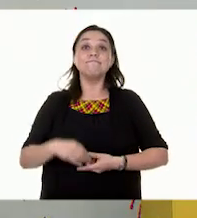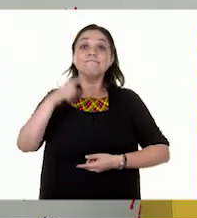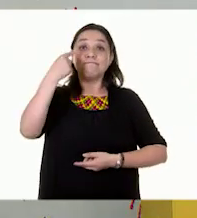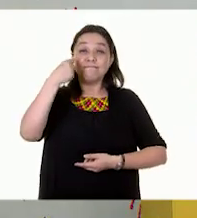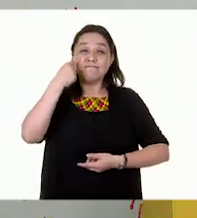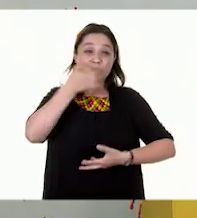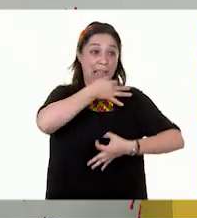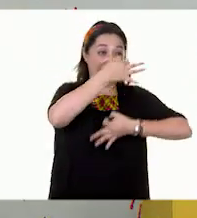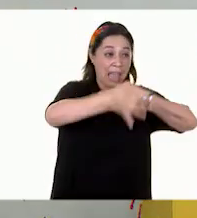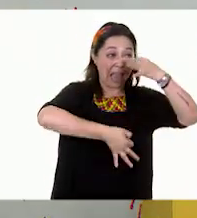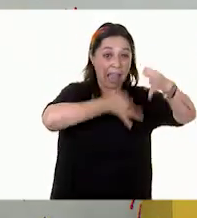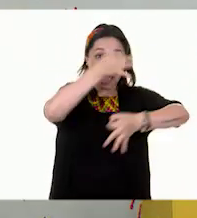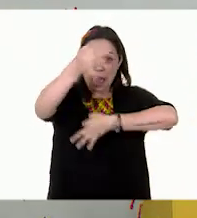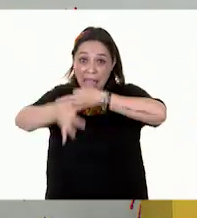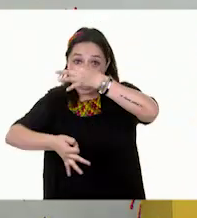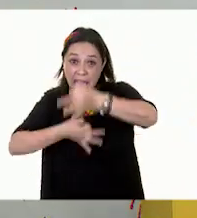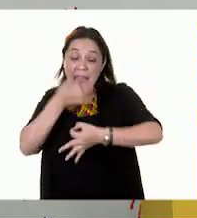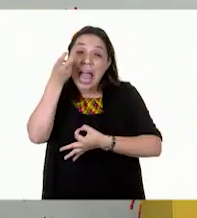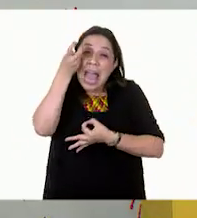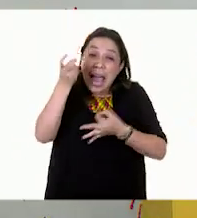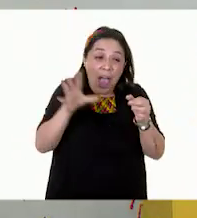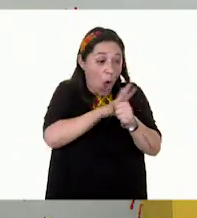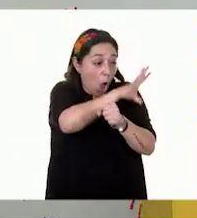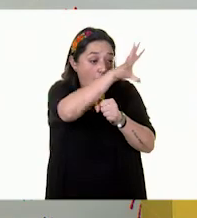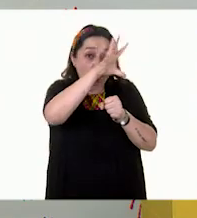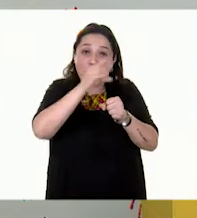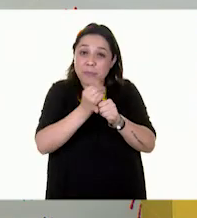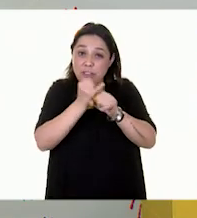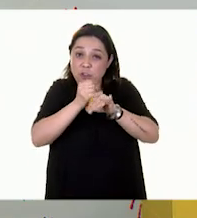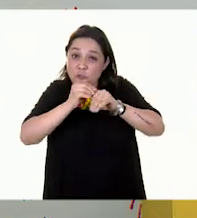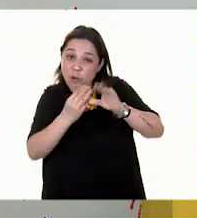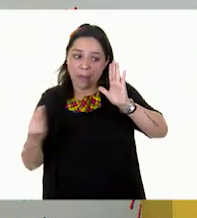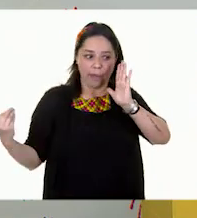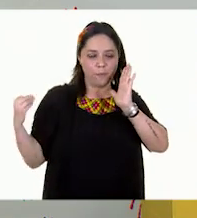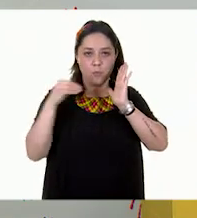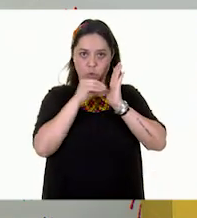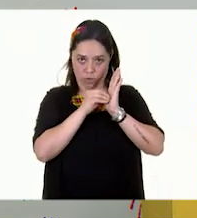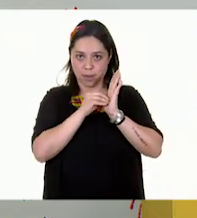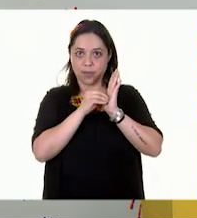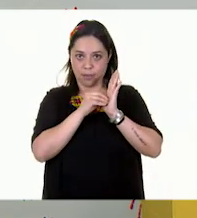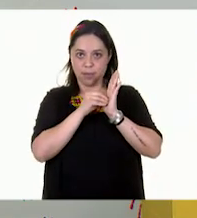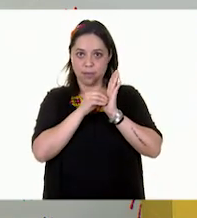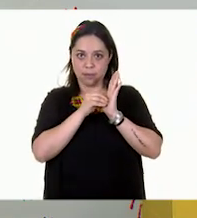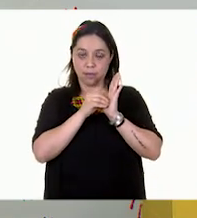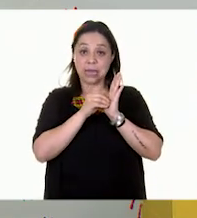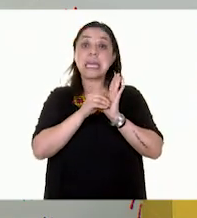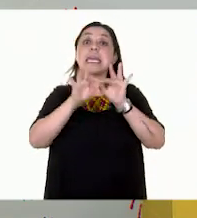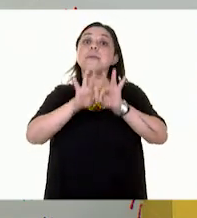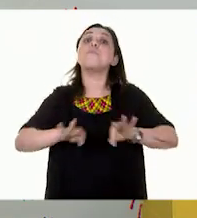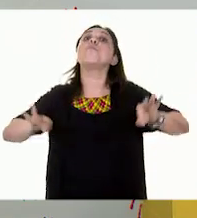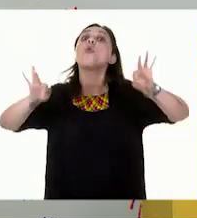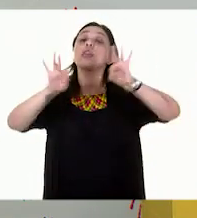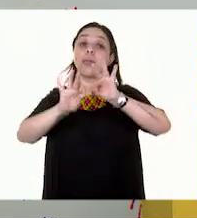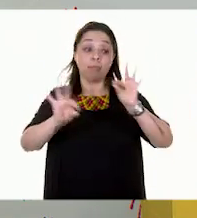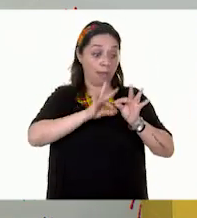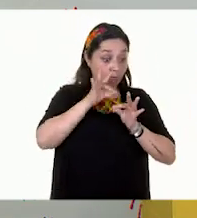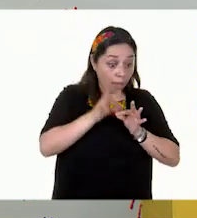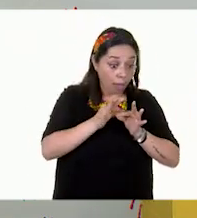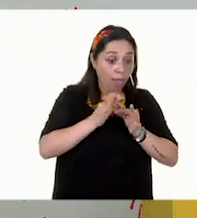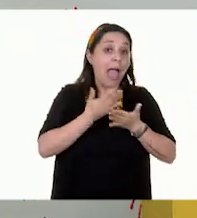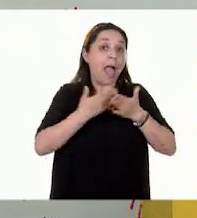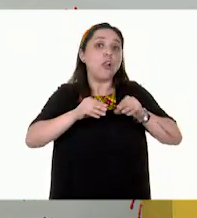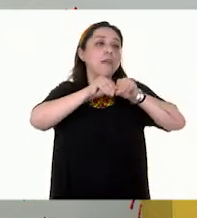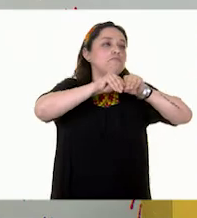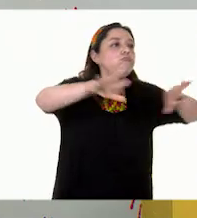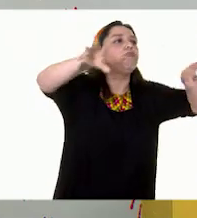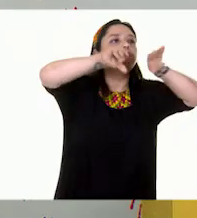debe incluir toda esta información y lo más importante, debemos difundirla e invitar a las personas